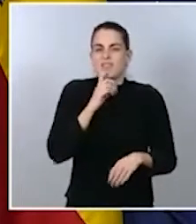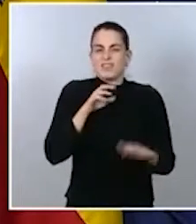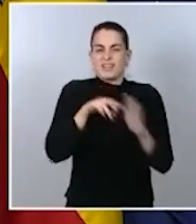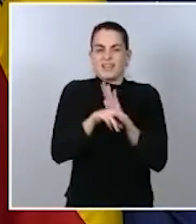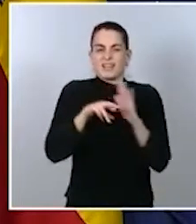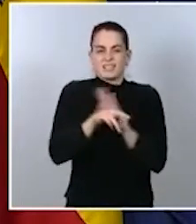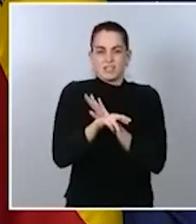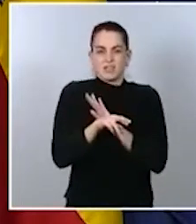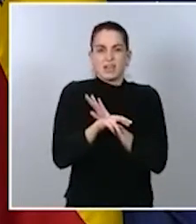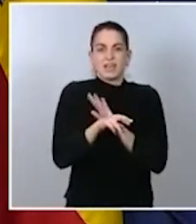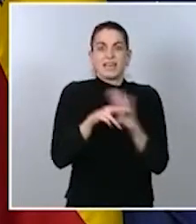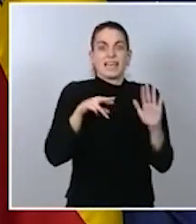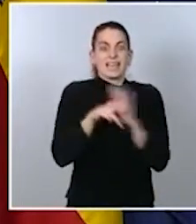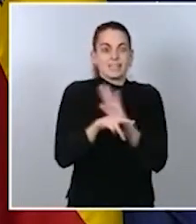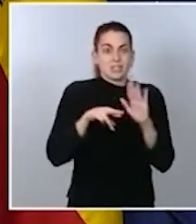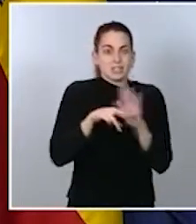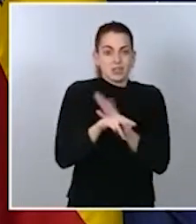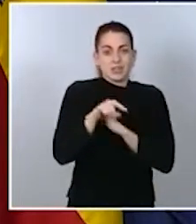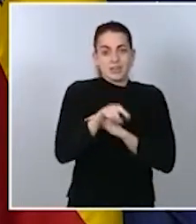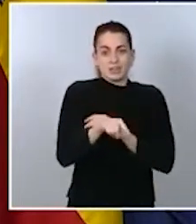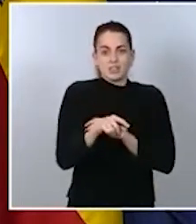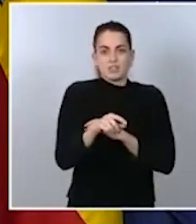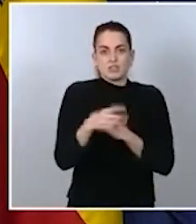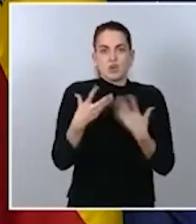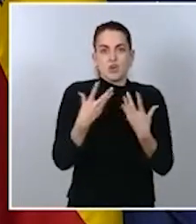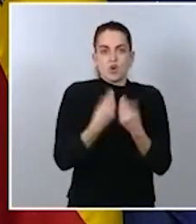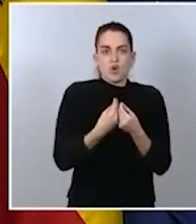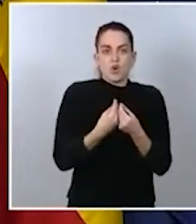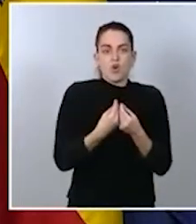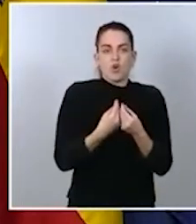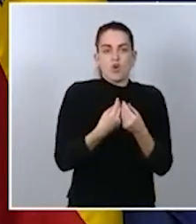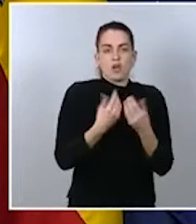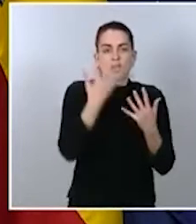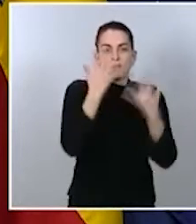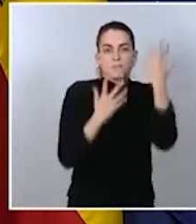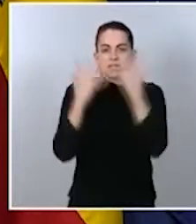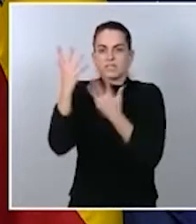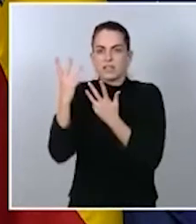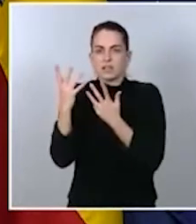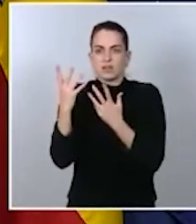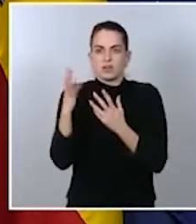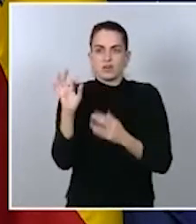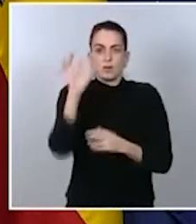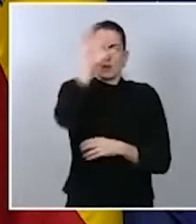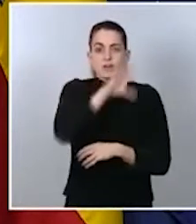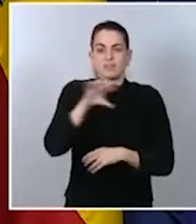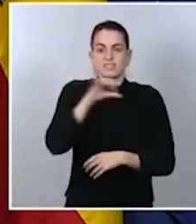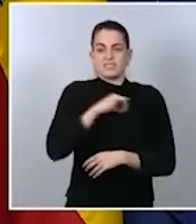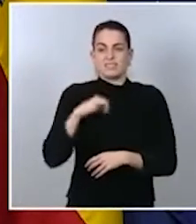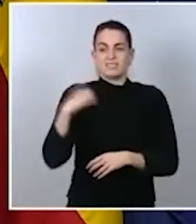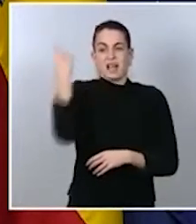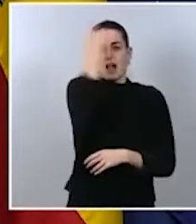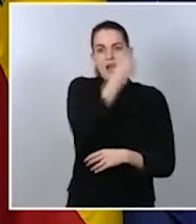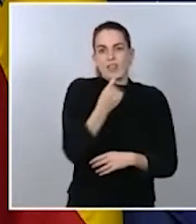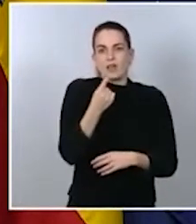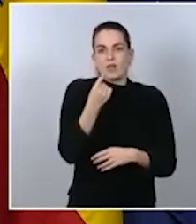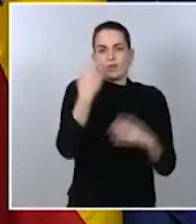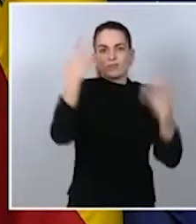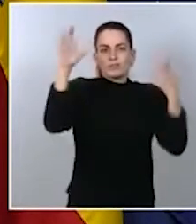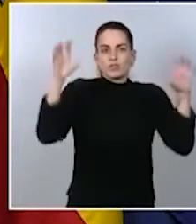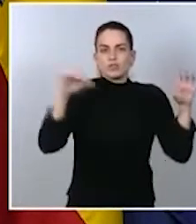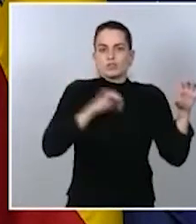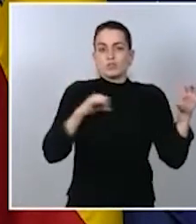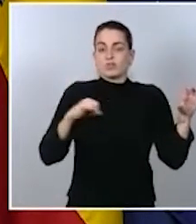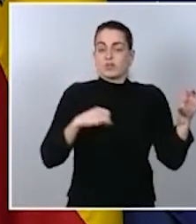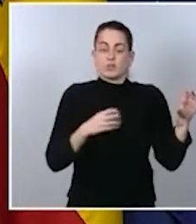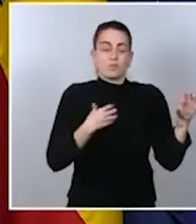gestionar, no por los medios, sino de gestionar directamente por cada una de las comunidades autónomas. En ese sentido, la UME salió